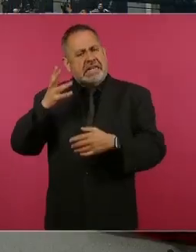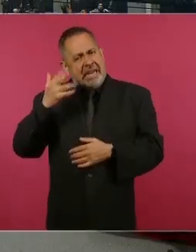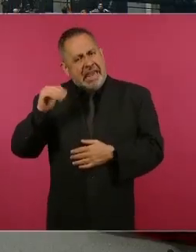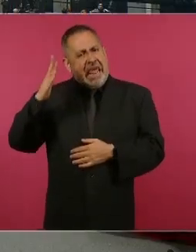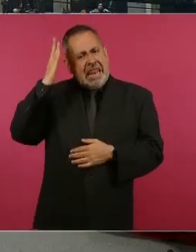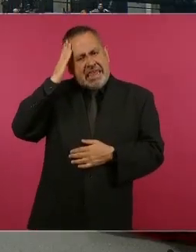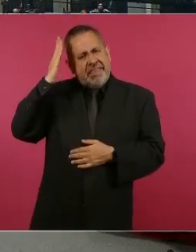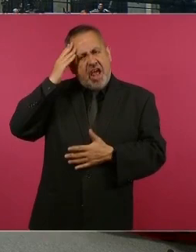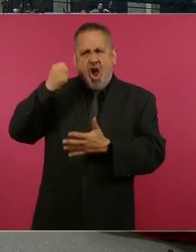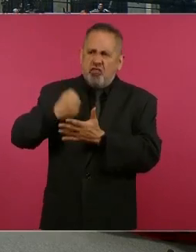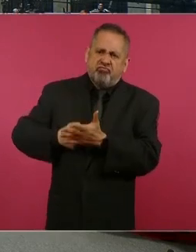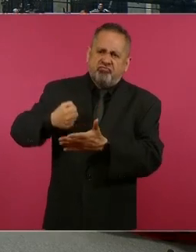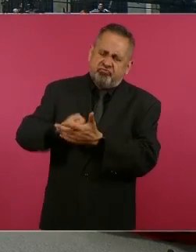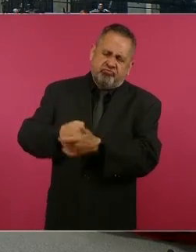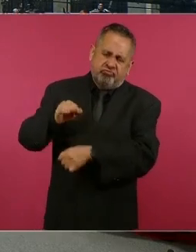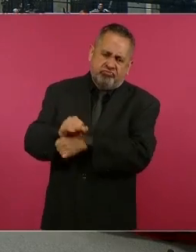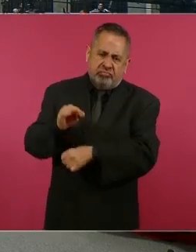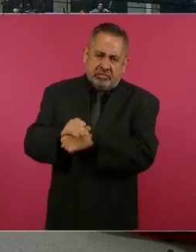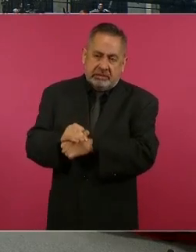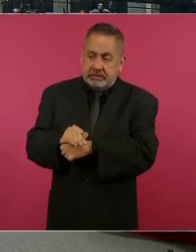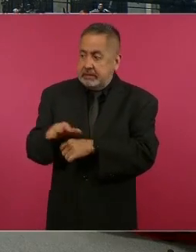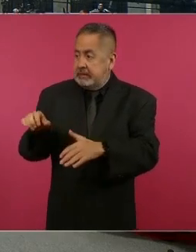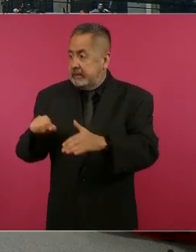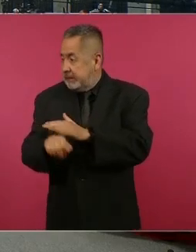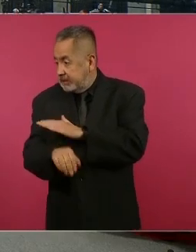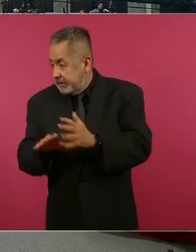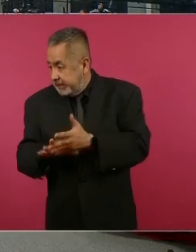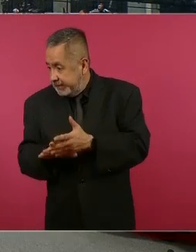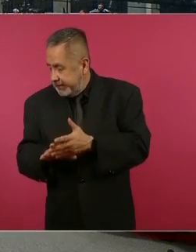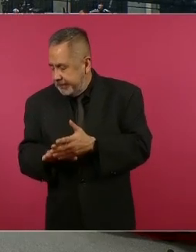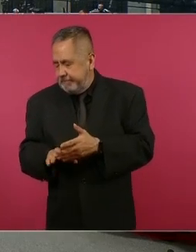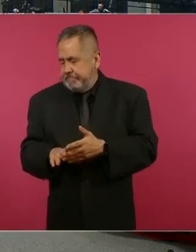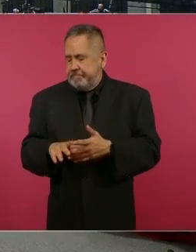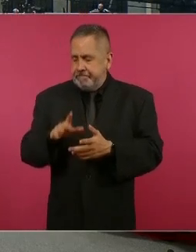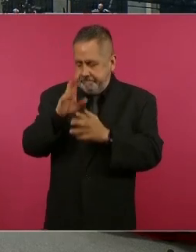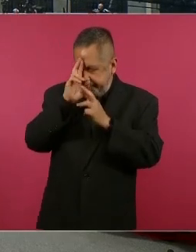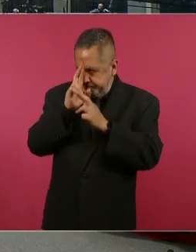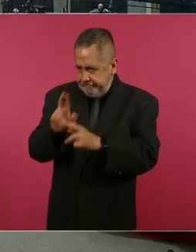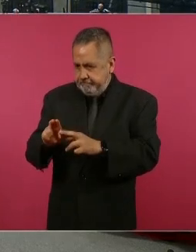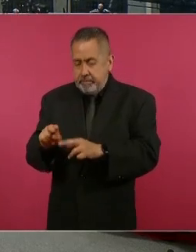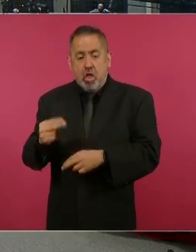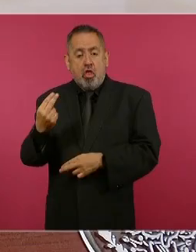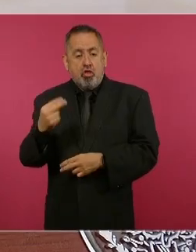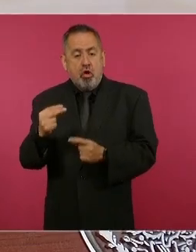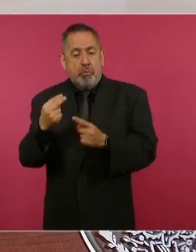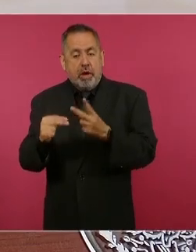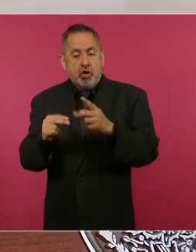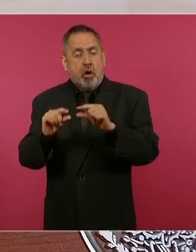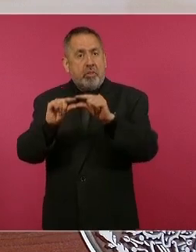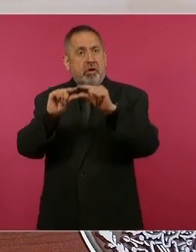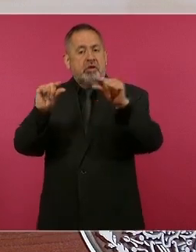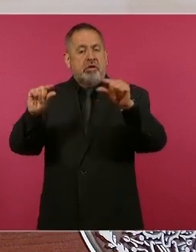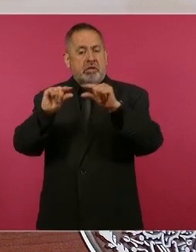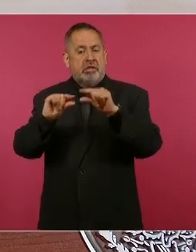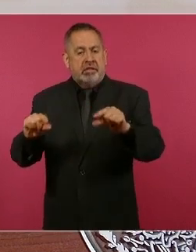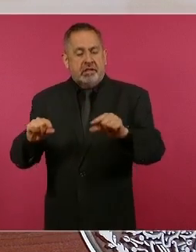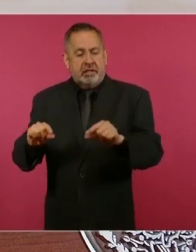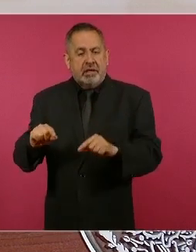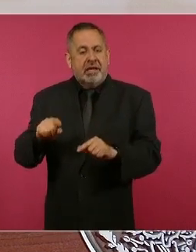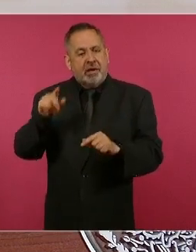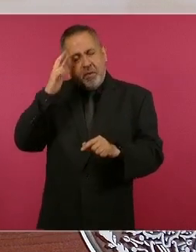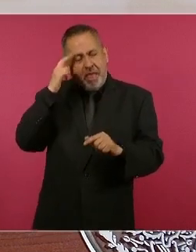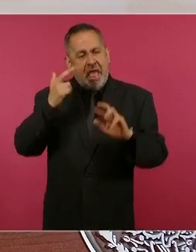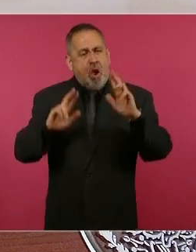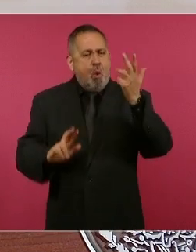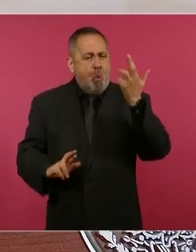que participaron en la huelga de Río Blanco,